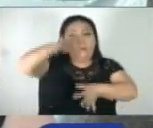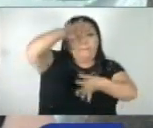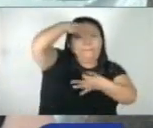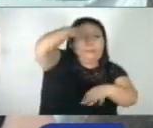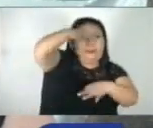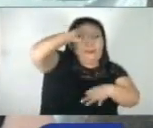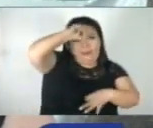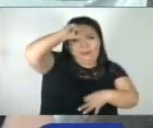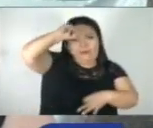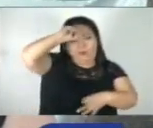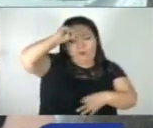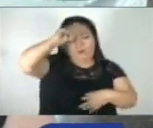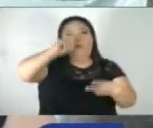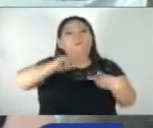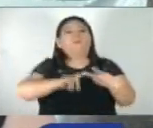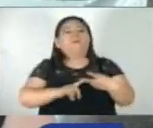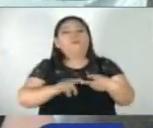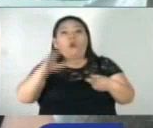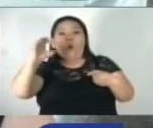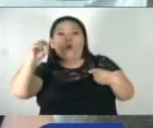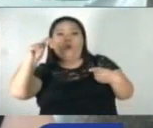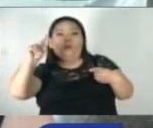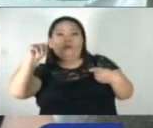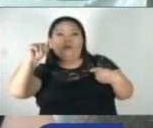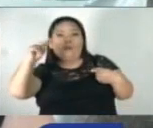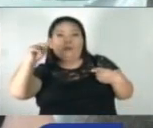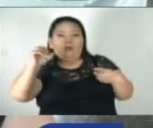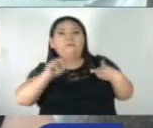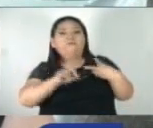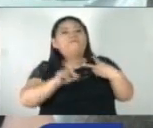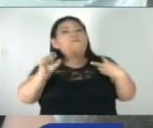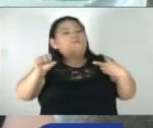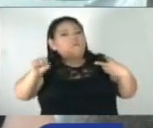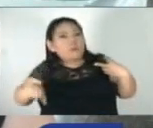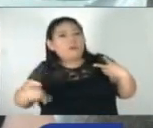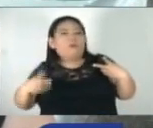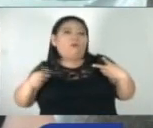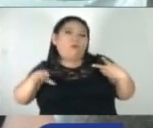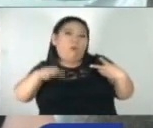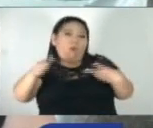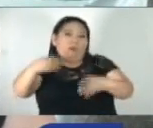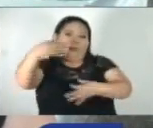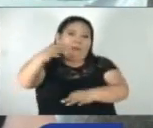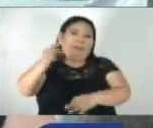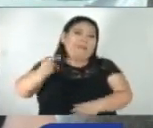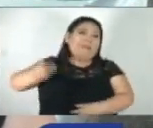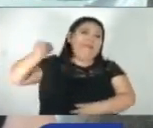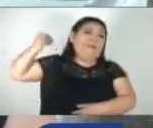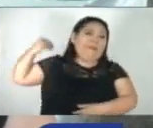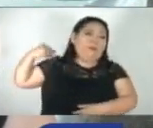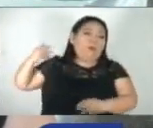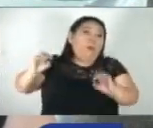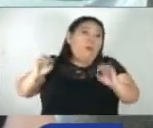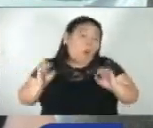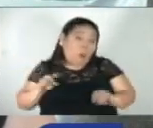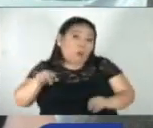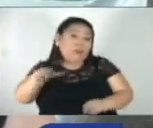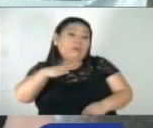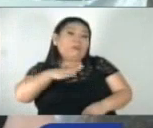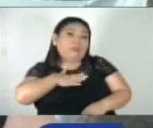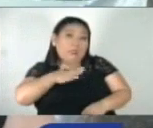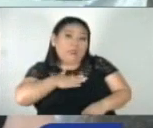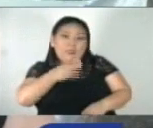constancia del trabajo, se puede hacer con la constancia del trabajo o se puede hacer con una declaración de años anteriores o si tiene